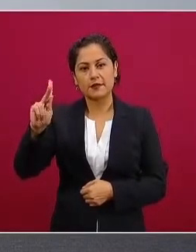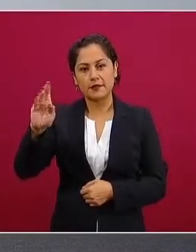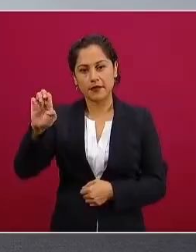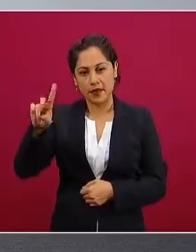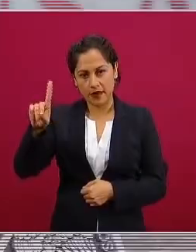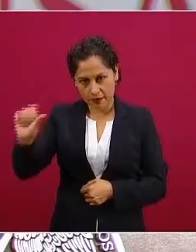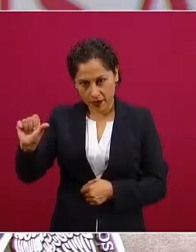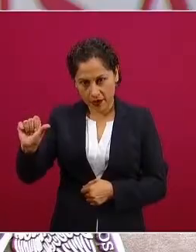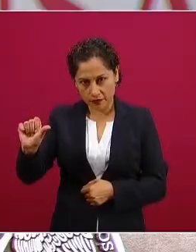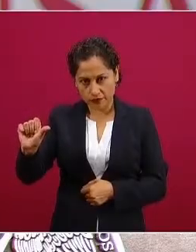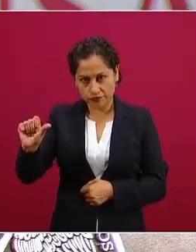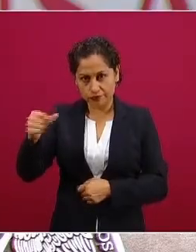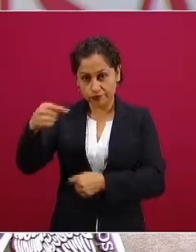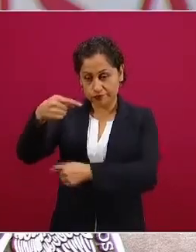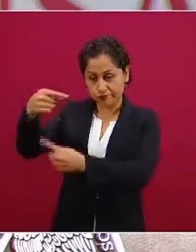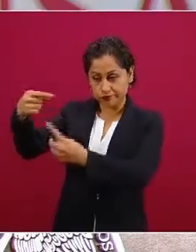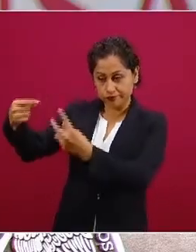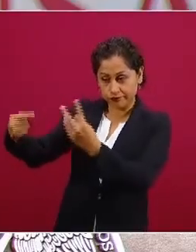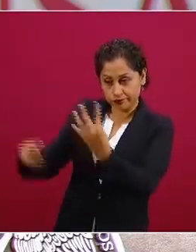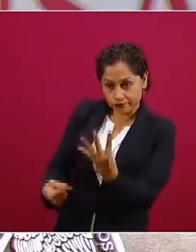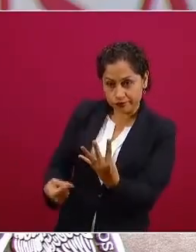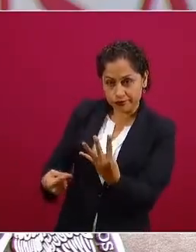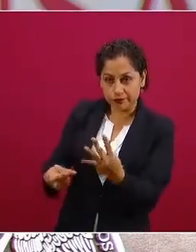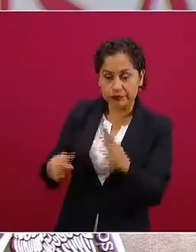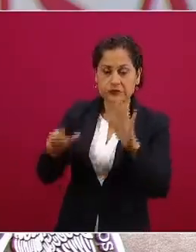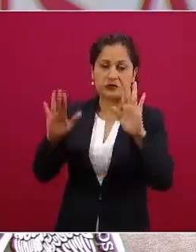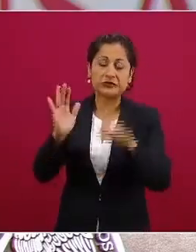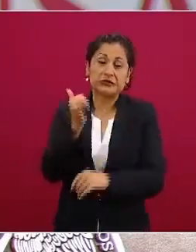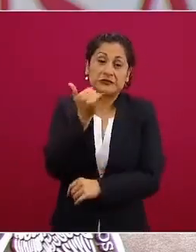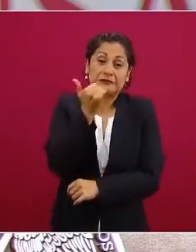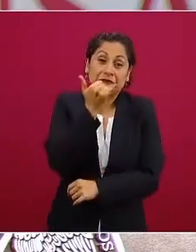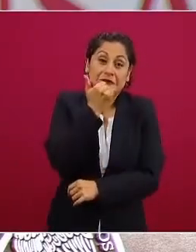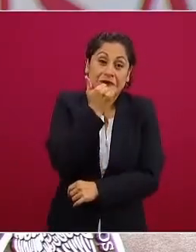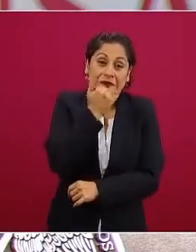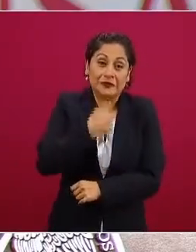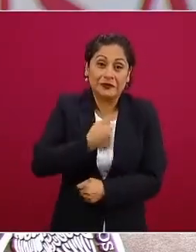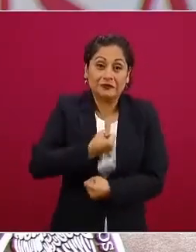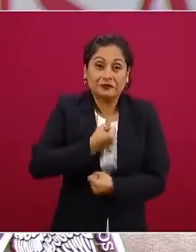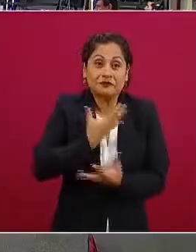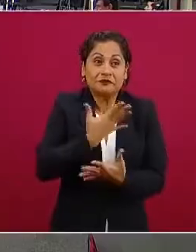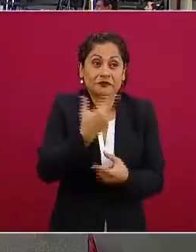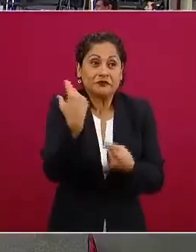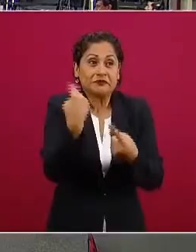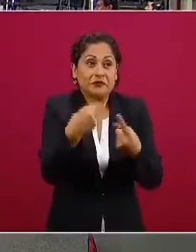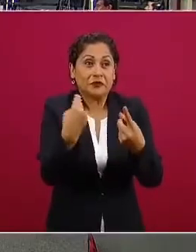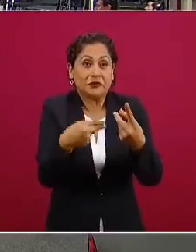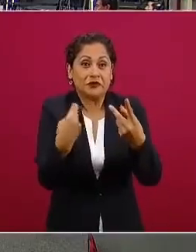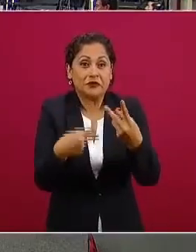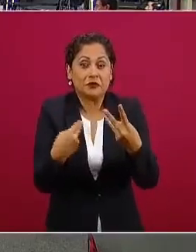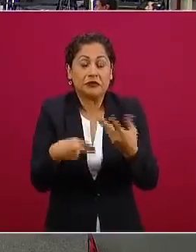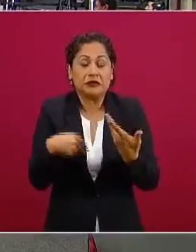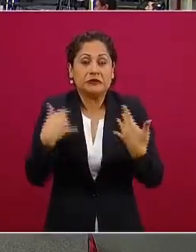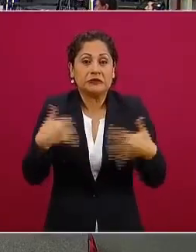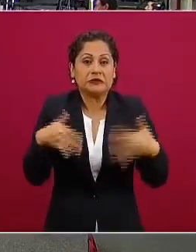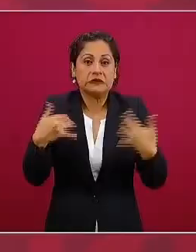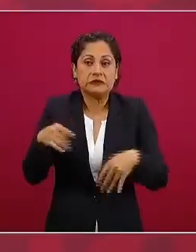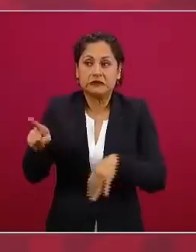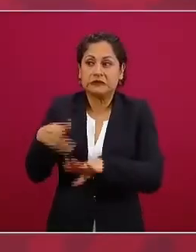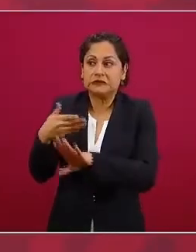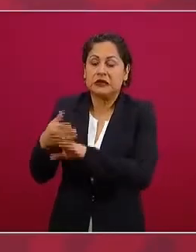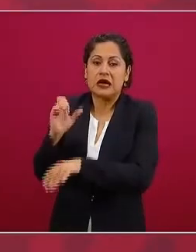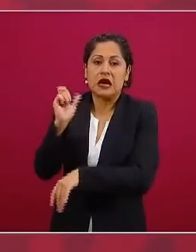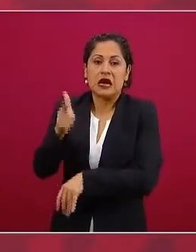yo creo que los voy a perjudicar porque los estoy mencionando pero